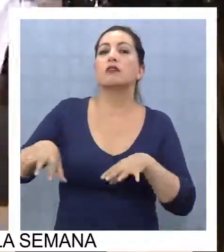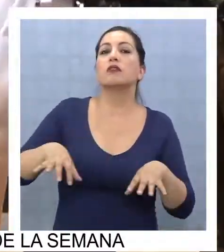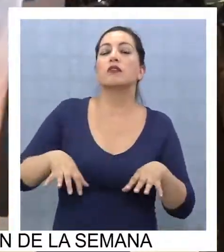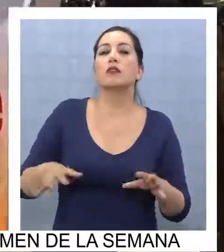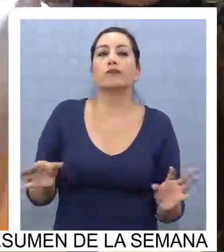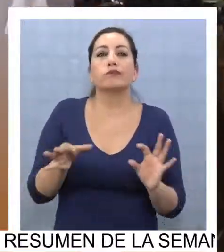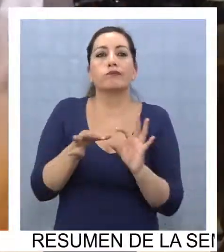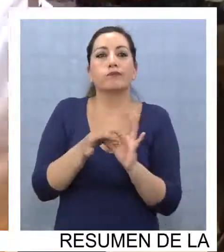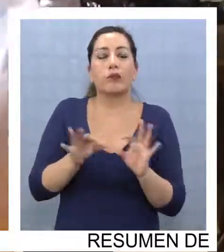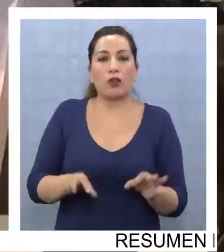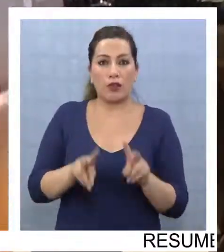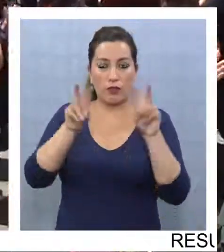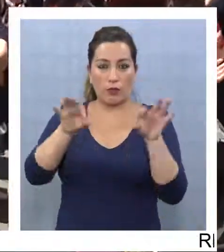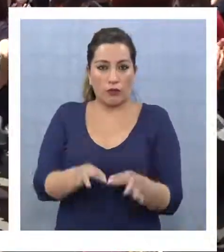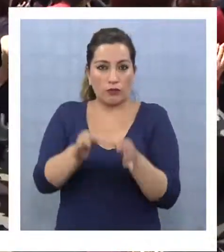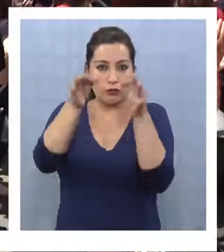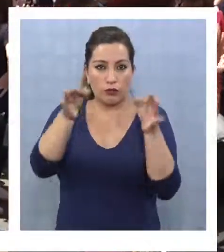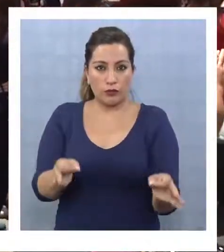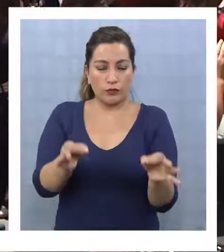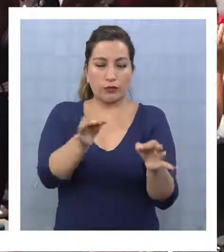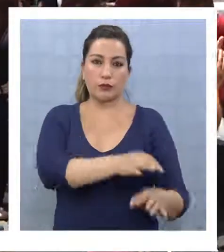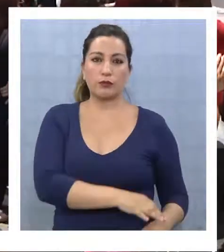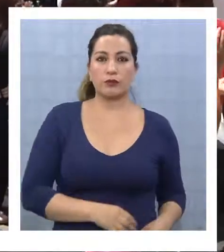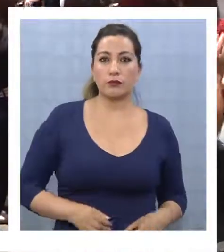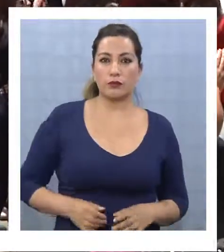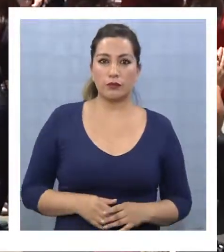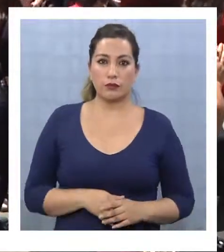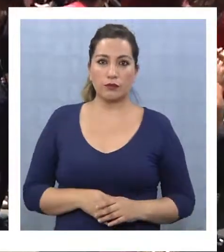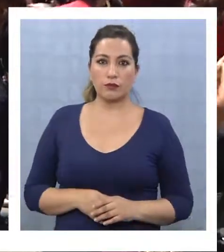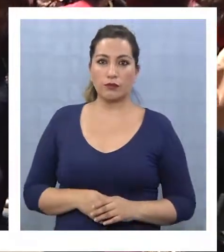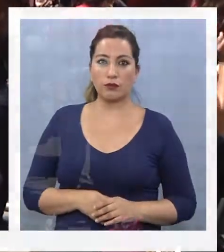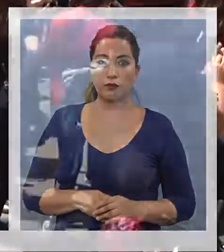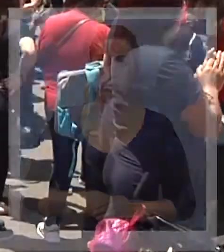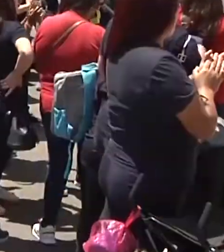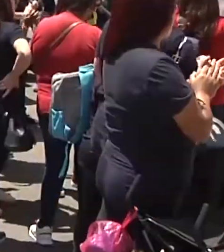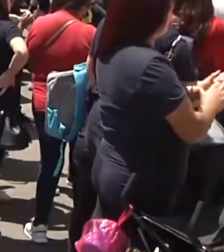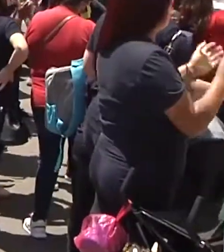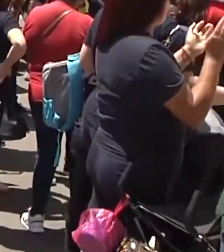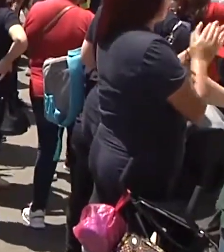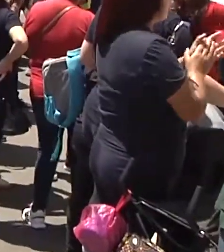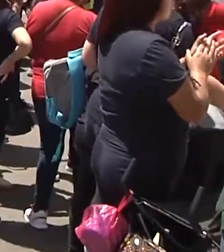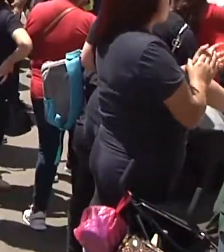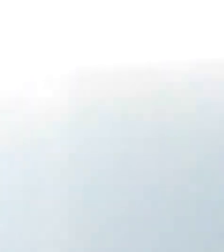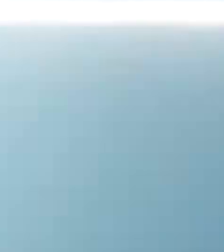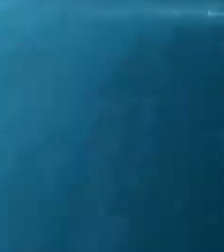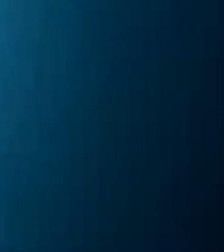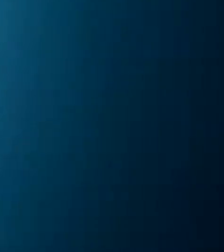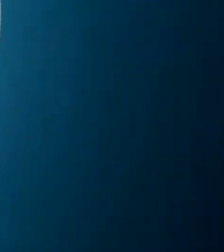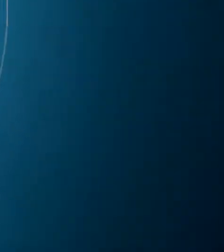vinculadas a la educación. ¡Era, que no es así! ¡Era, que no